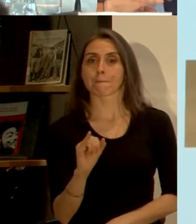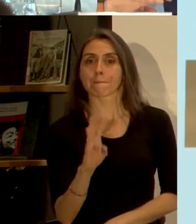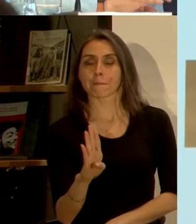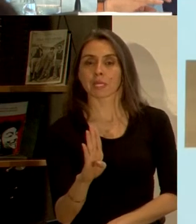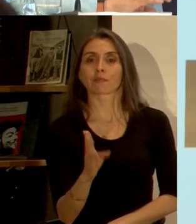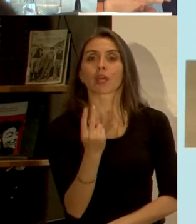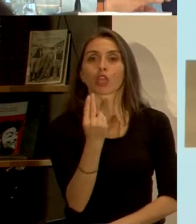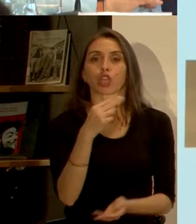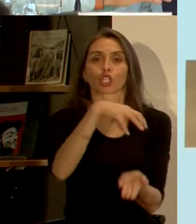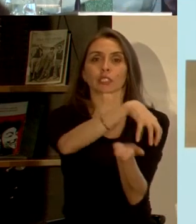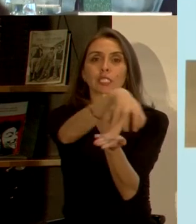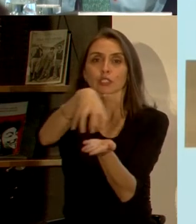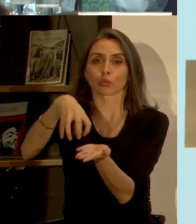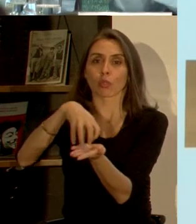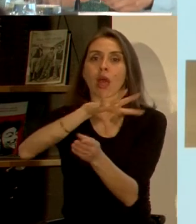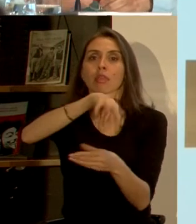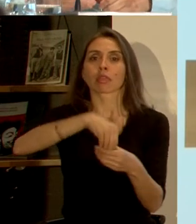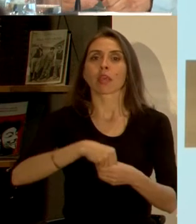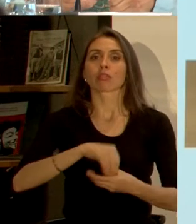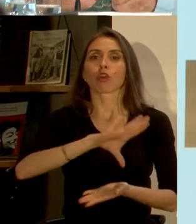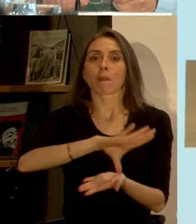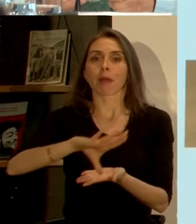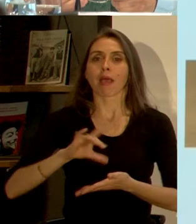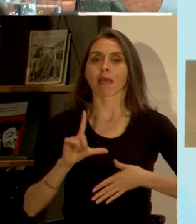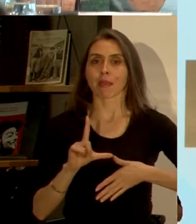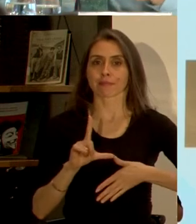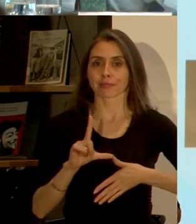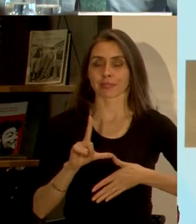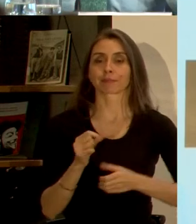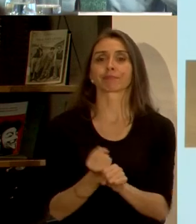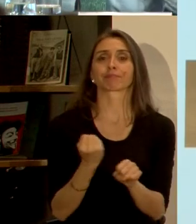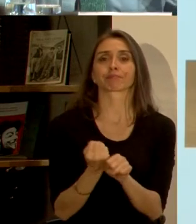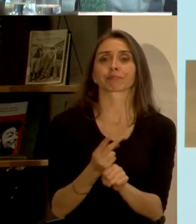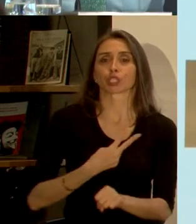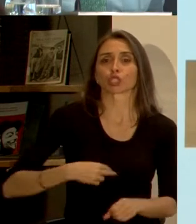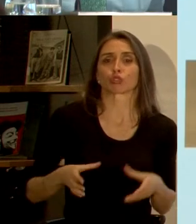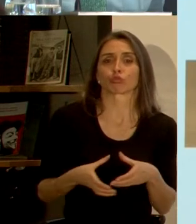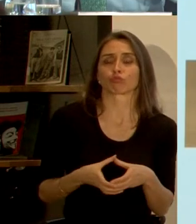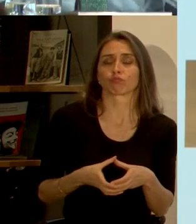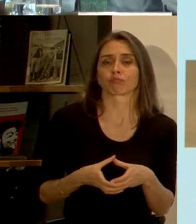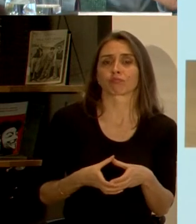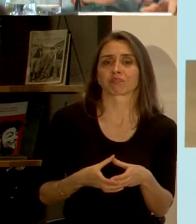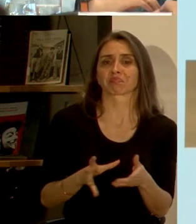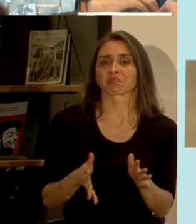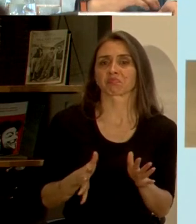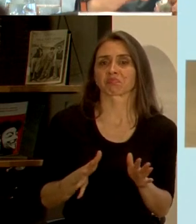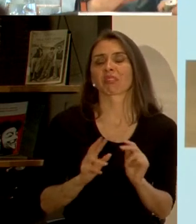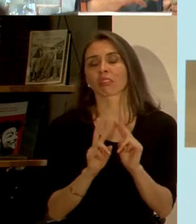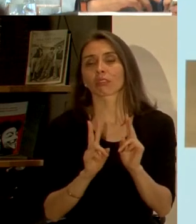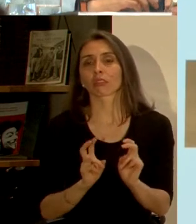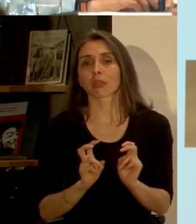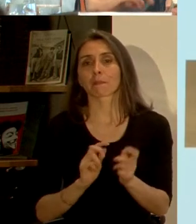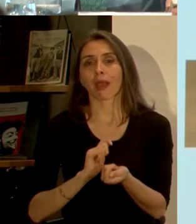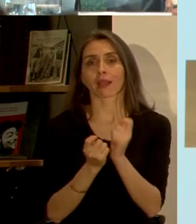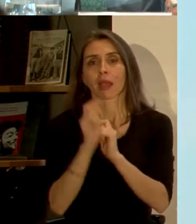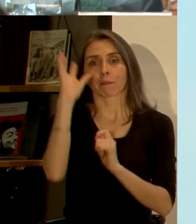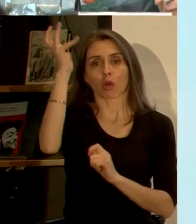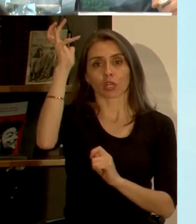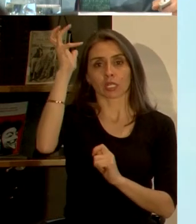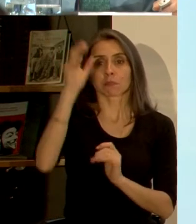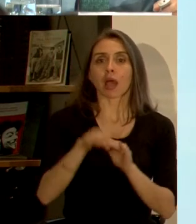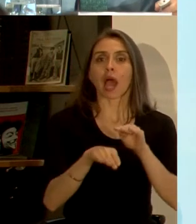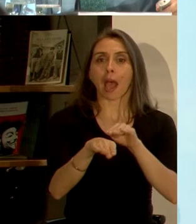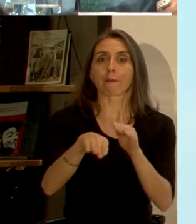tiene 12 ciudades en América Latina. Trabajamos fundamentalmente alrededor del tema de cambio climático,